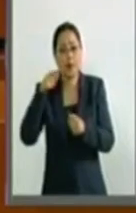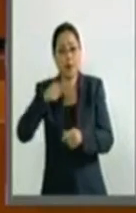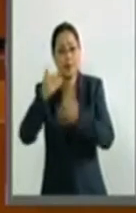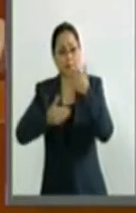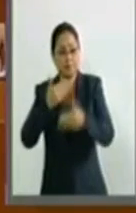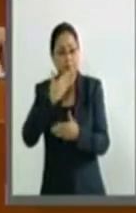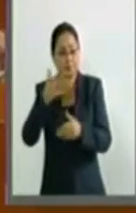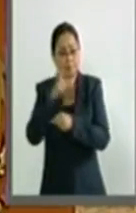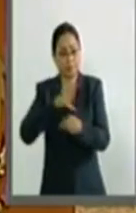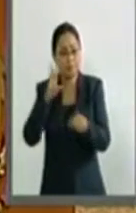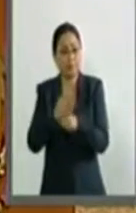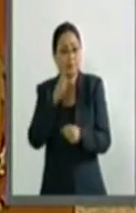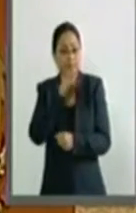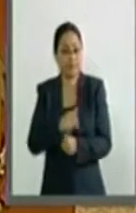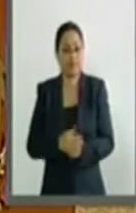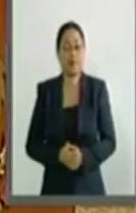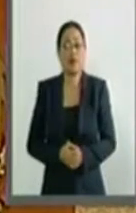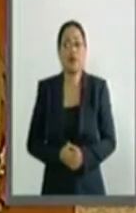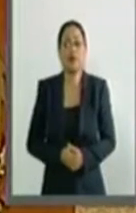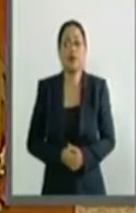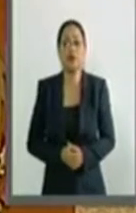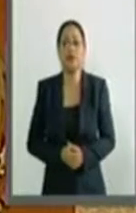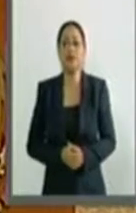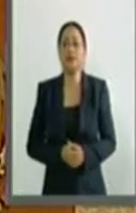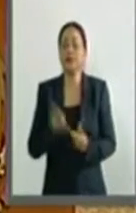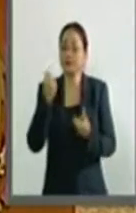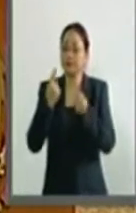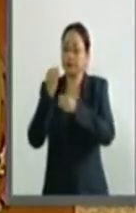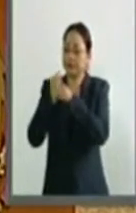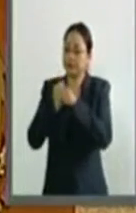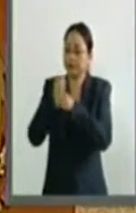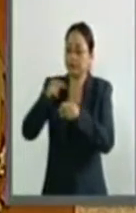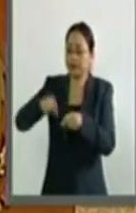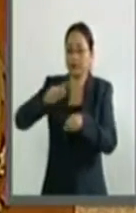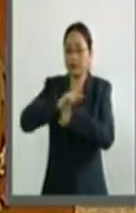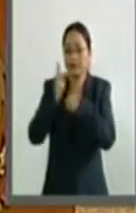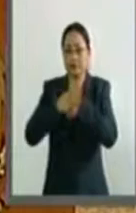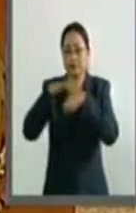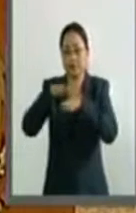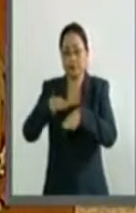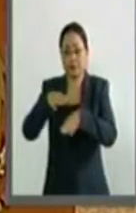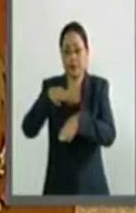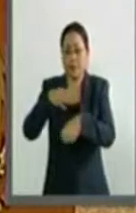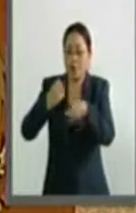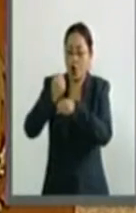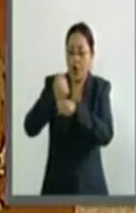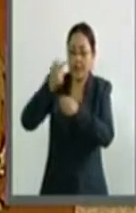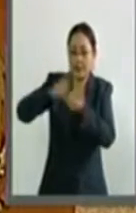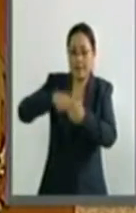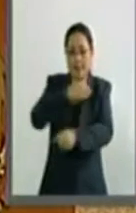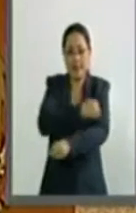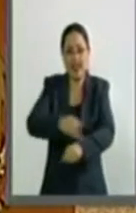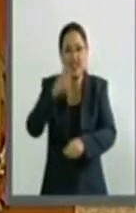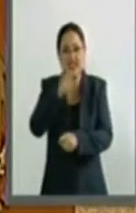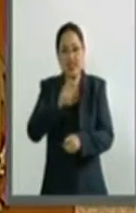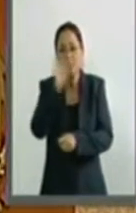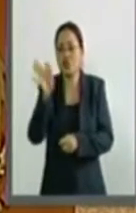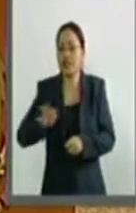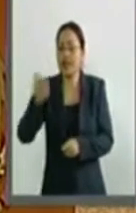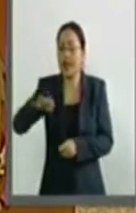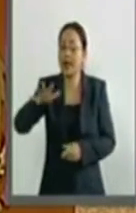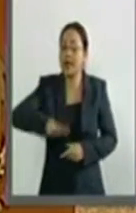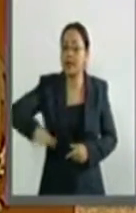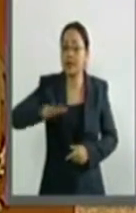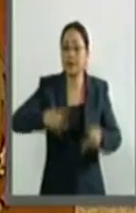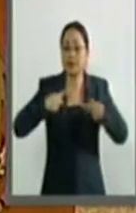desarrollo integral. Según algunos estudios realizados en el país sobre violencia intrafamiliar, el porcentaje de esta población que ha